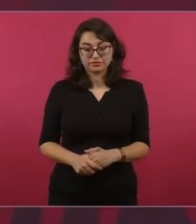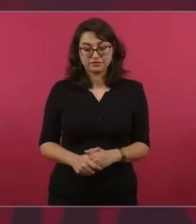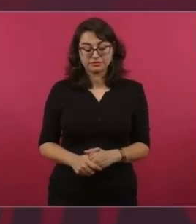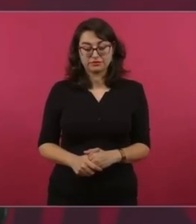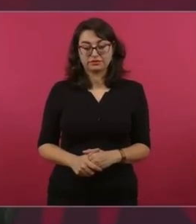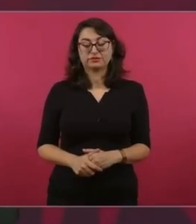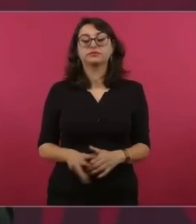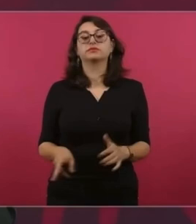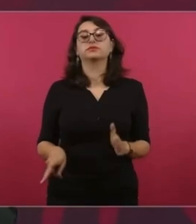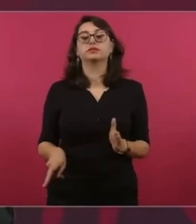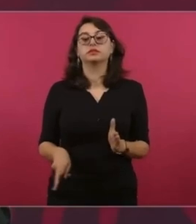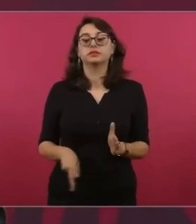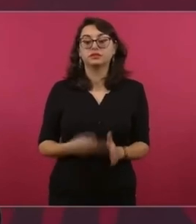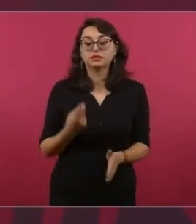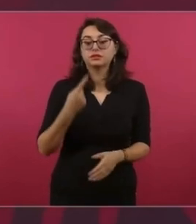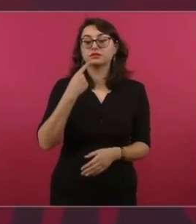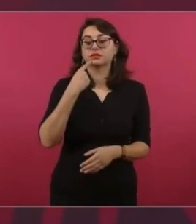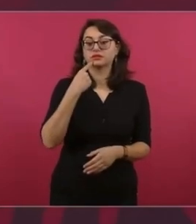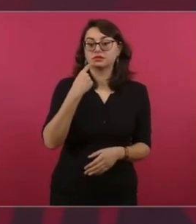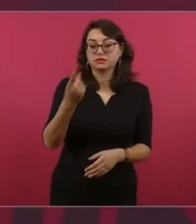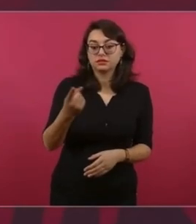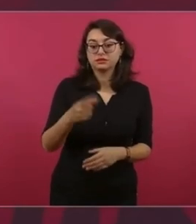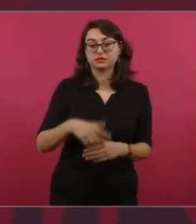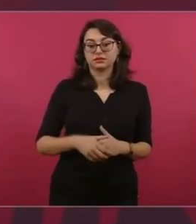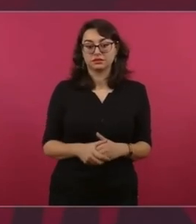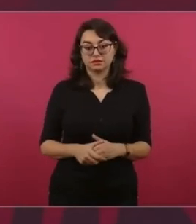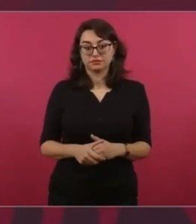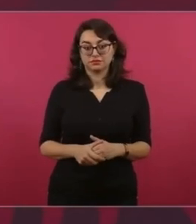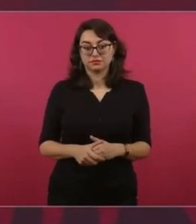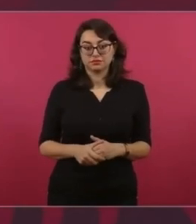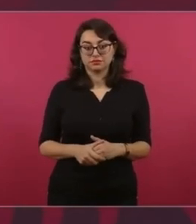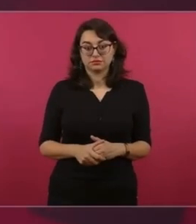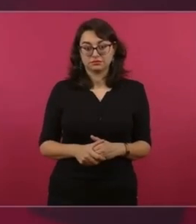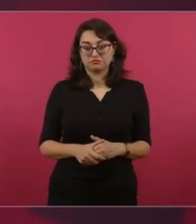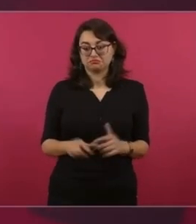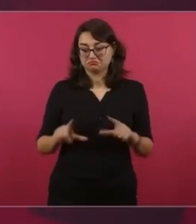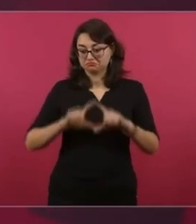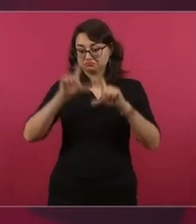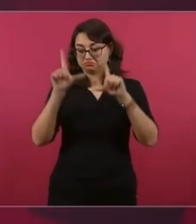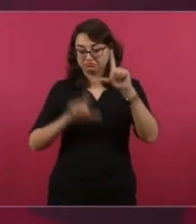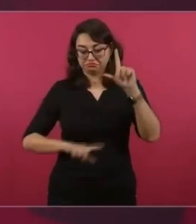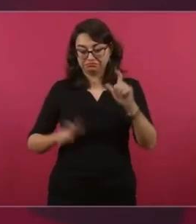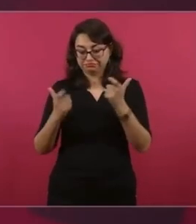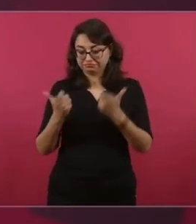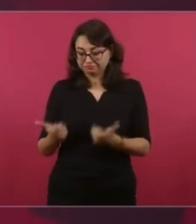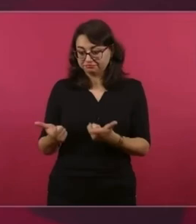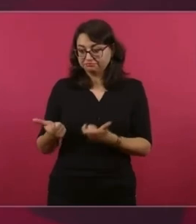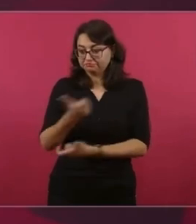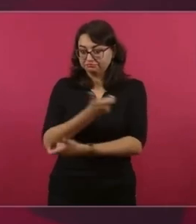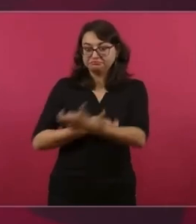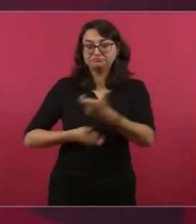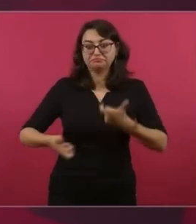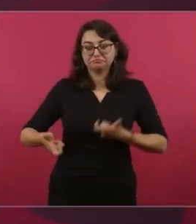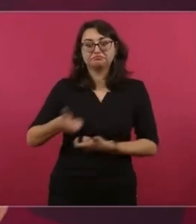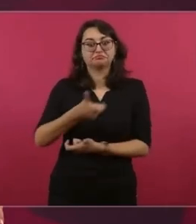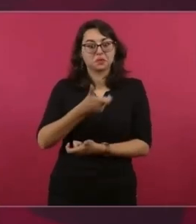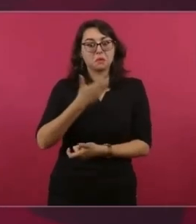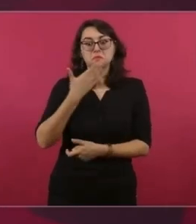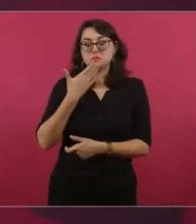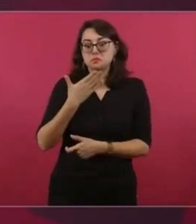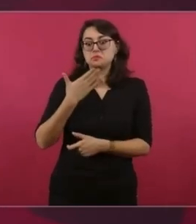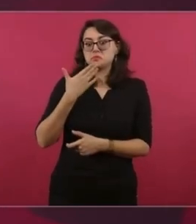repito, está también la economía en el país que aplica